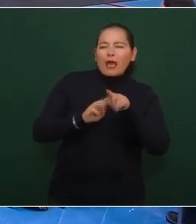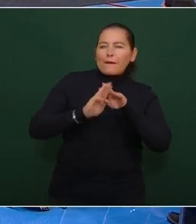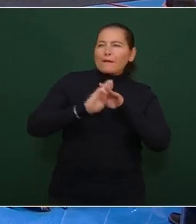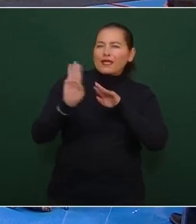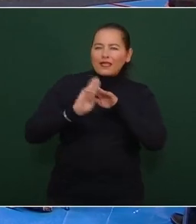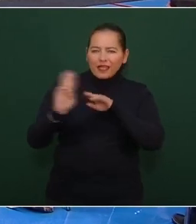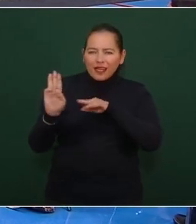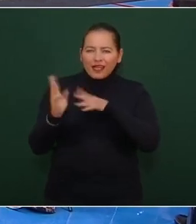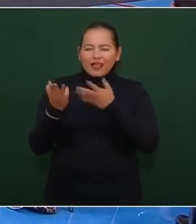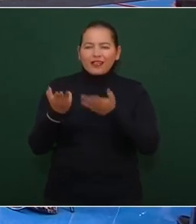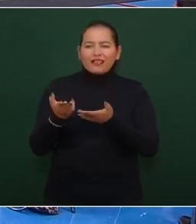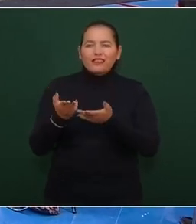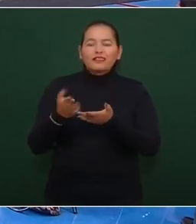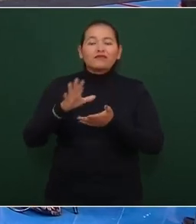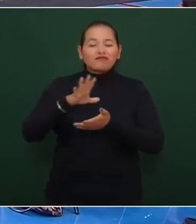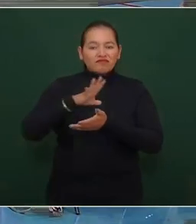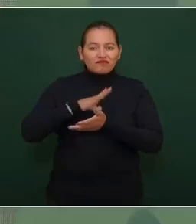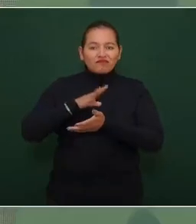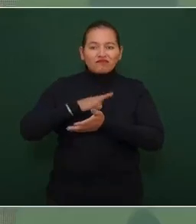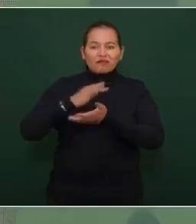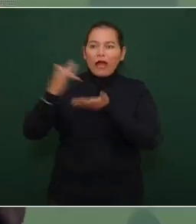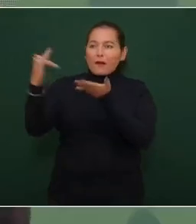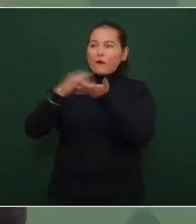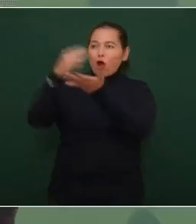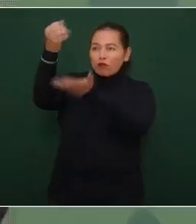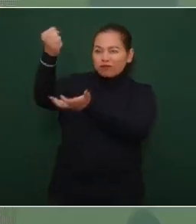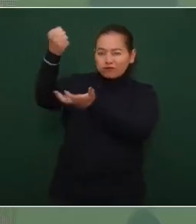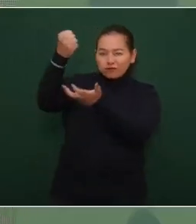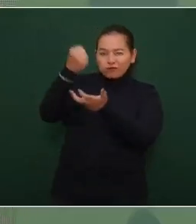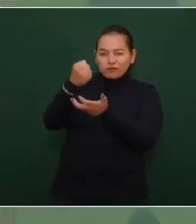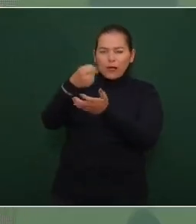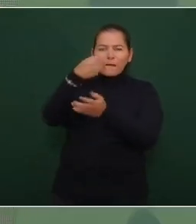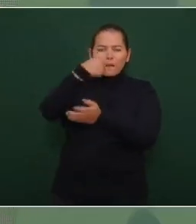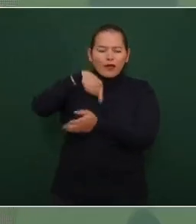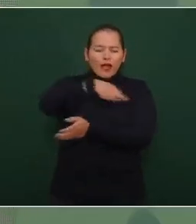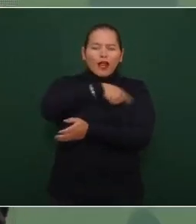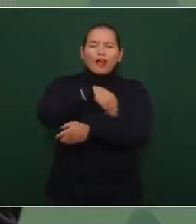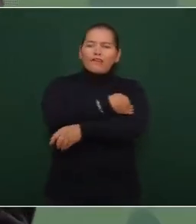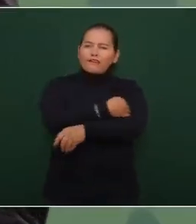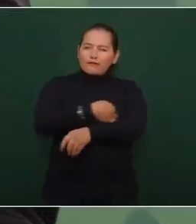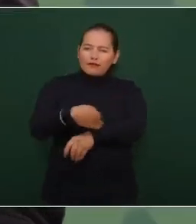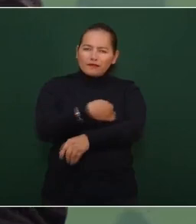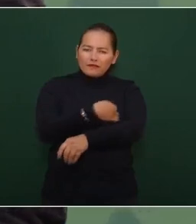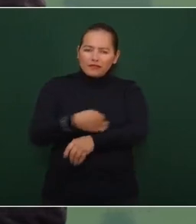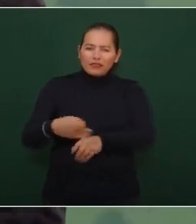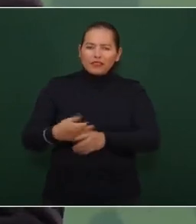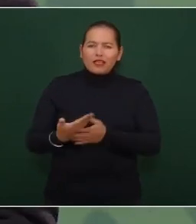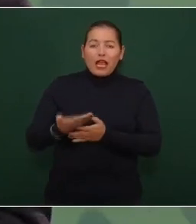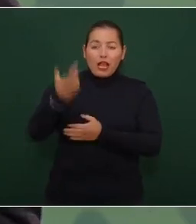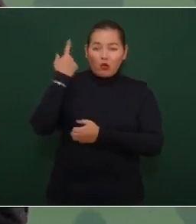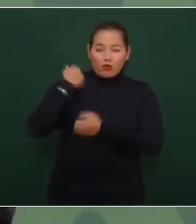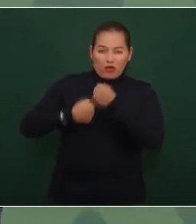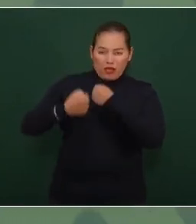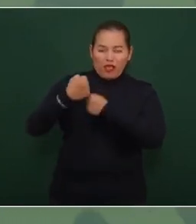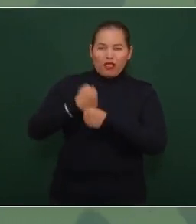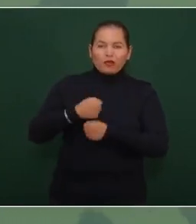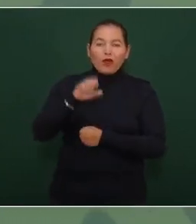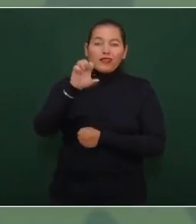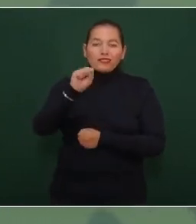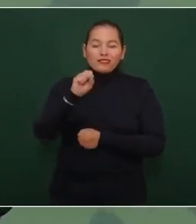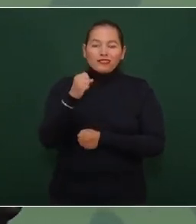están enviando apoyos a sus familias como nunca el año pasado 63 mil